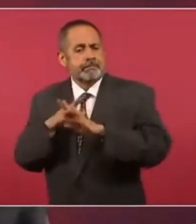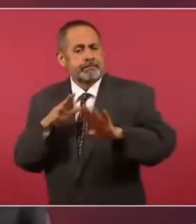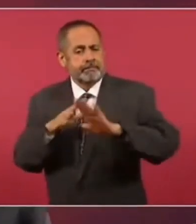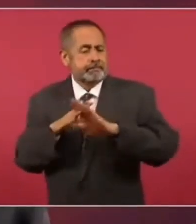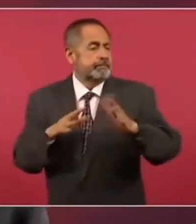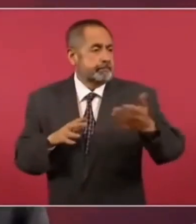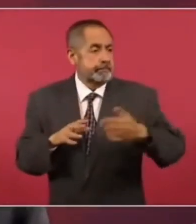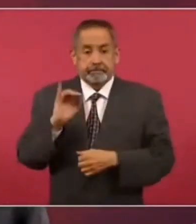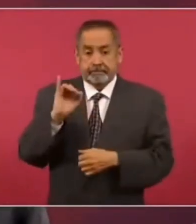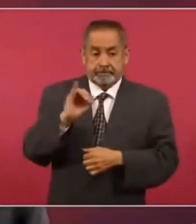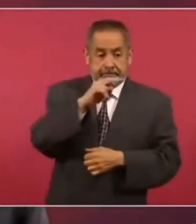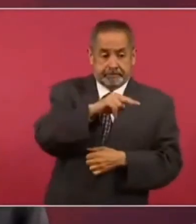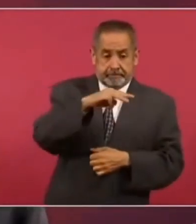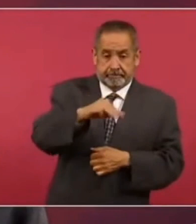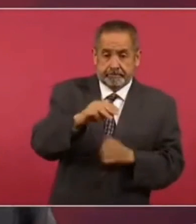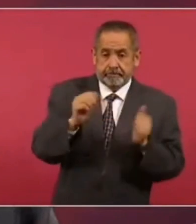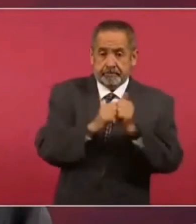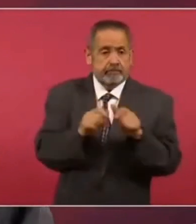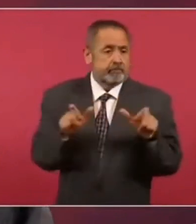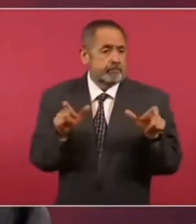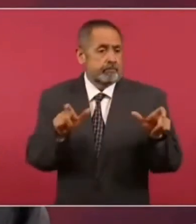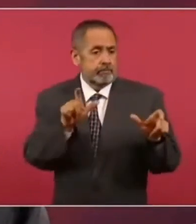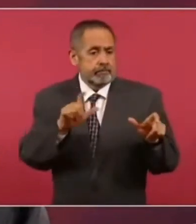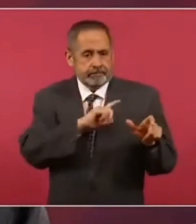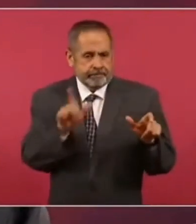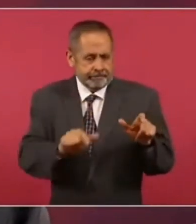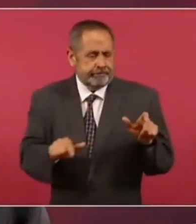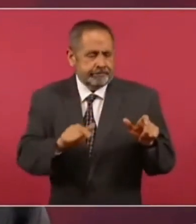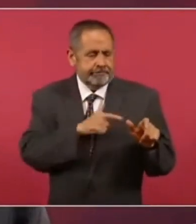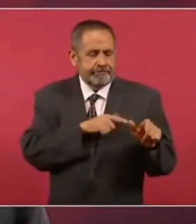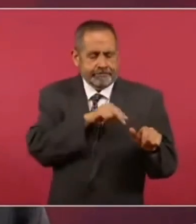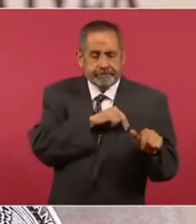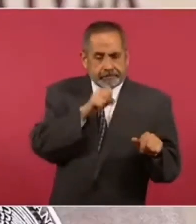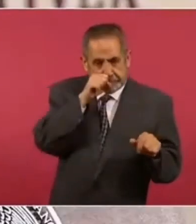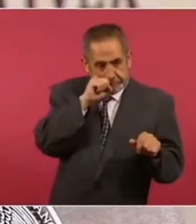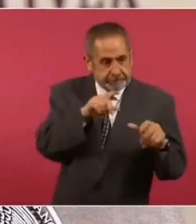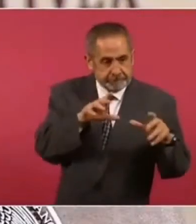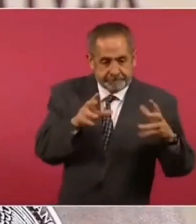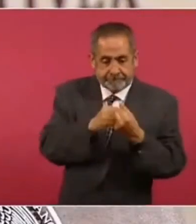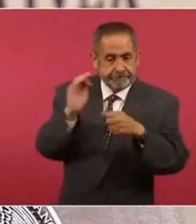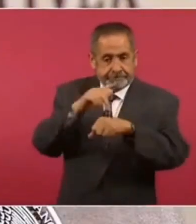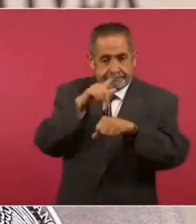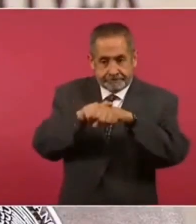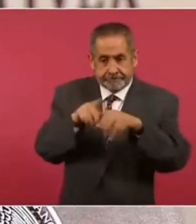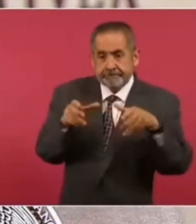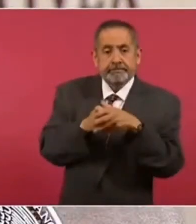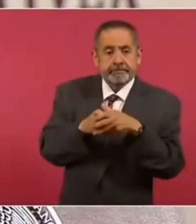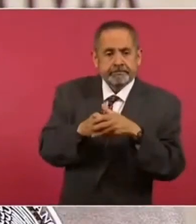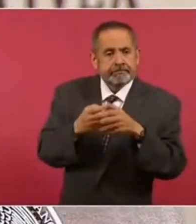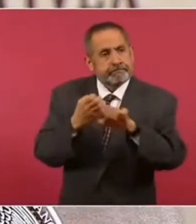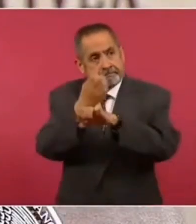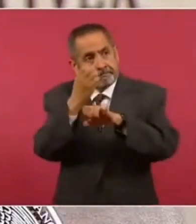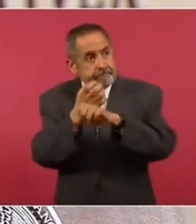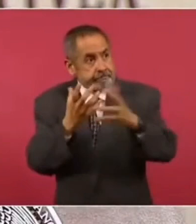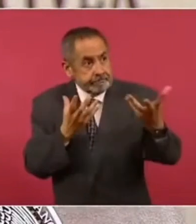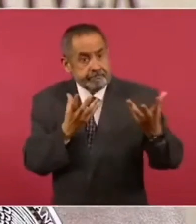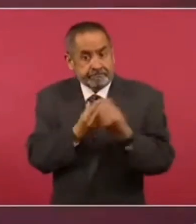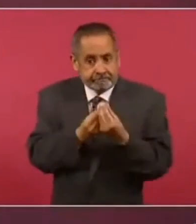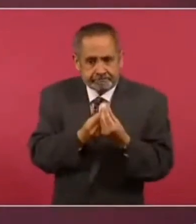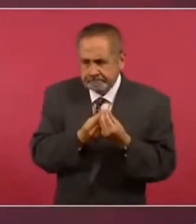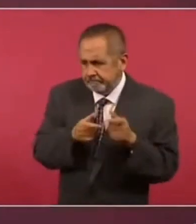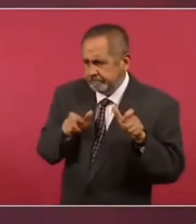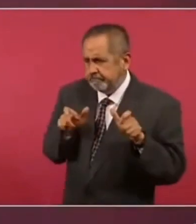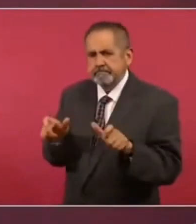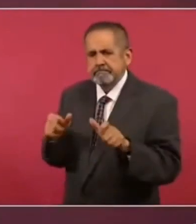Nacional de Migración, apoyado con la Guardia Nacional y las instancias de gobierno federal y de los gobiernos estatales, estamos al